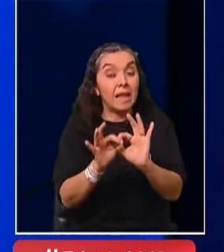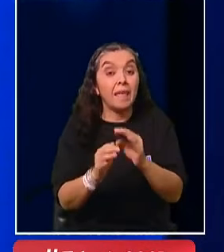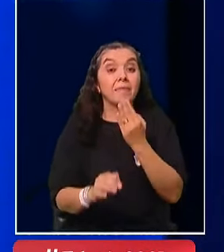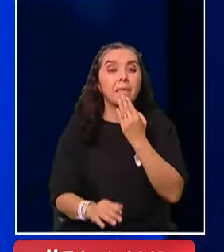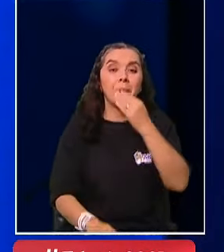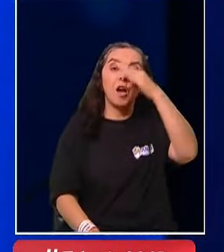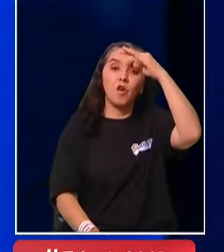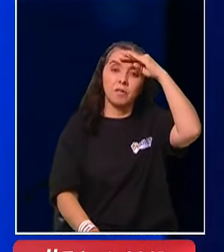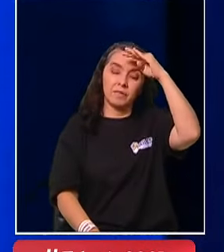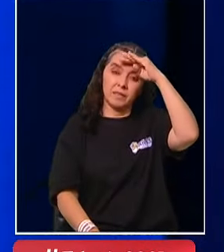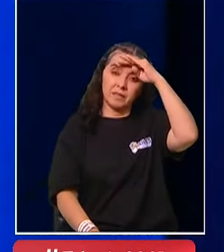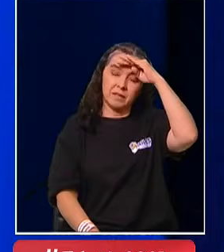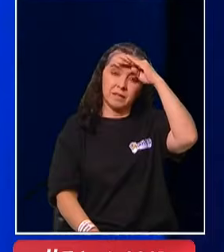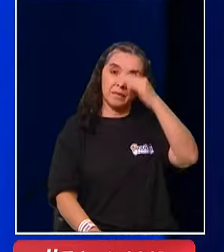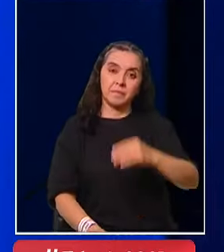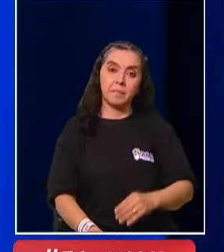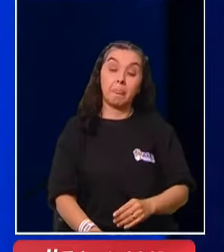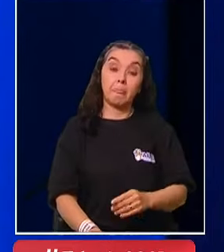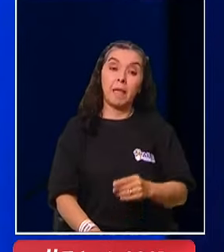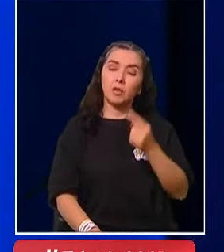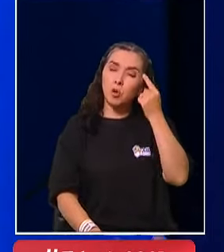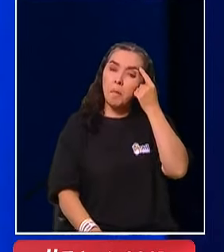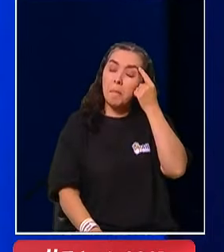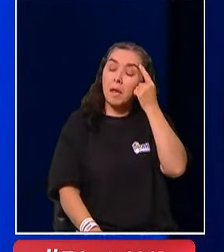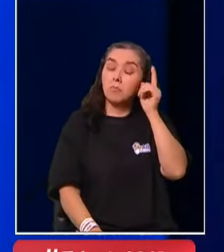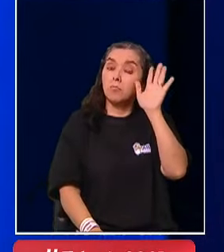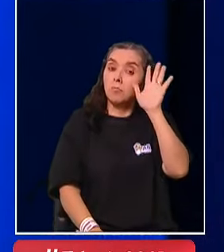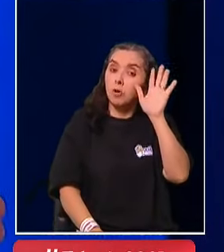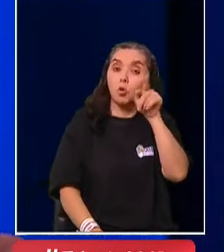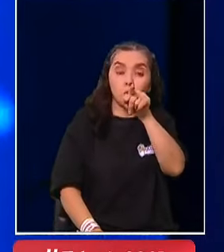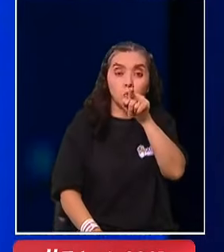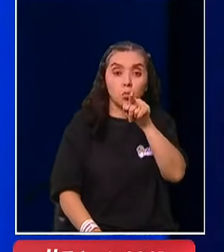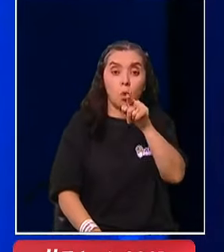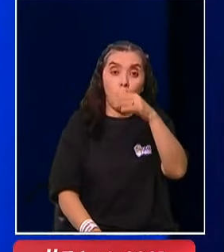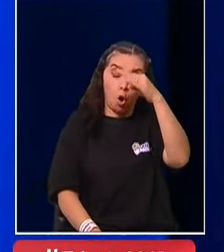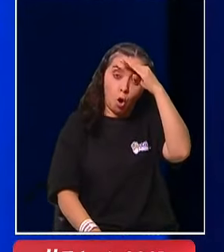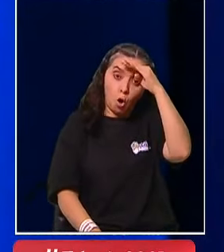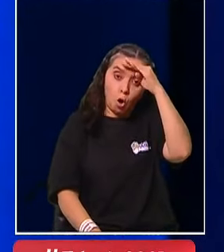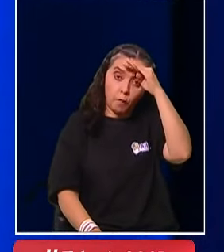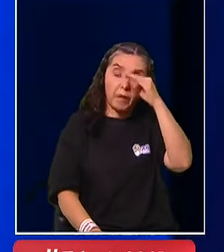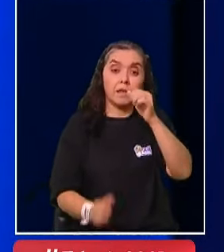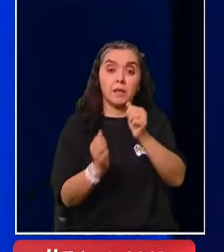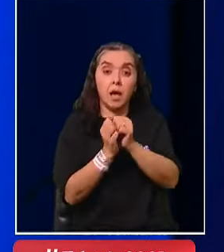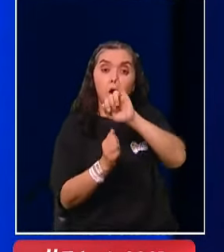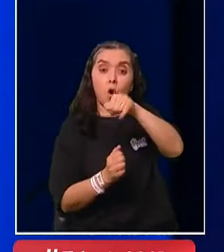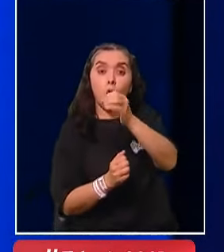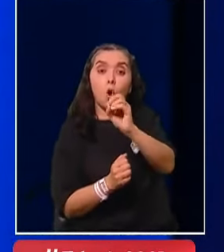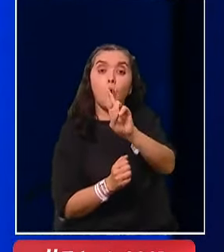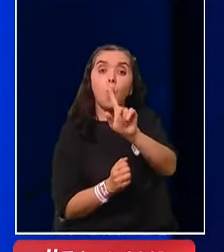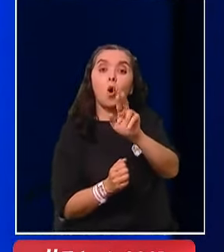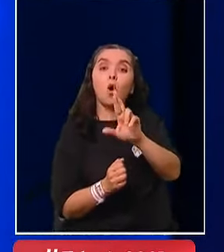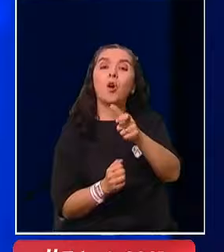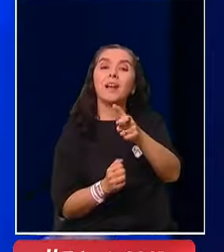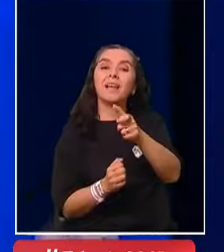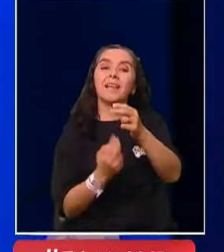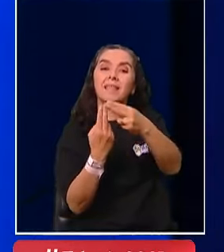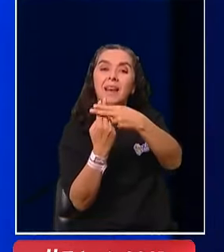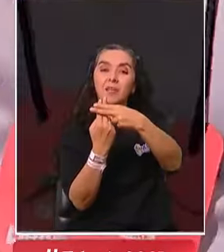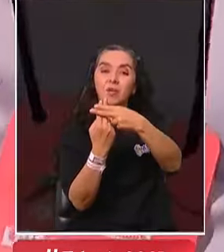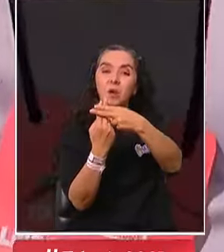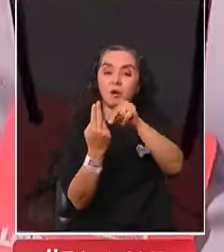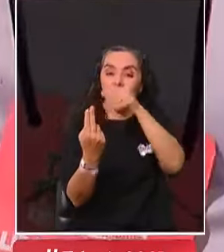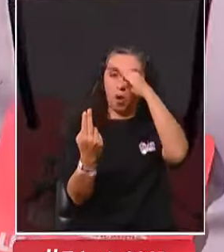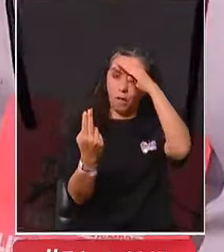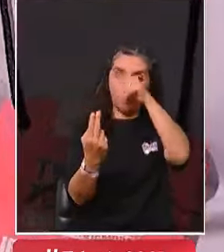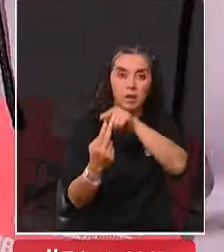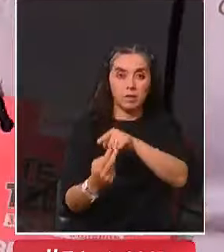de la confianza. Me imagino que la confianza que tú has tenido a través de Jorge en Teletón para Octavia,